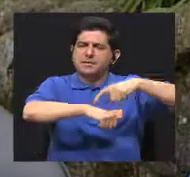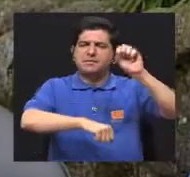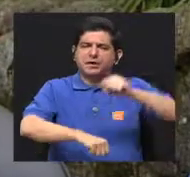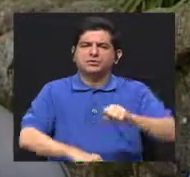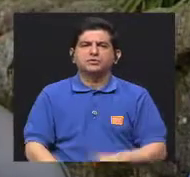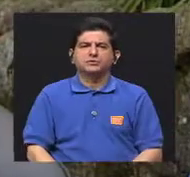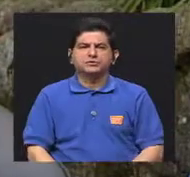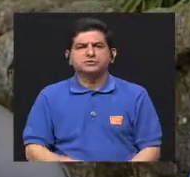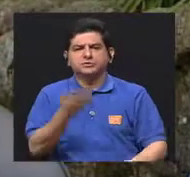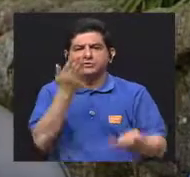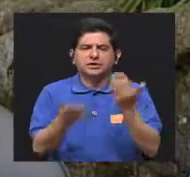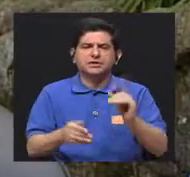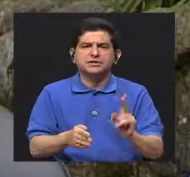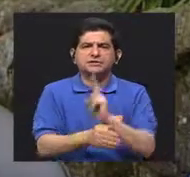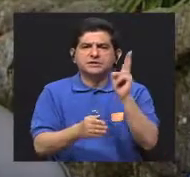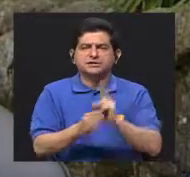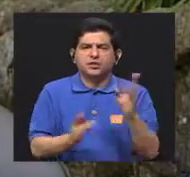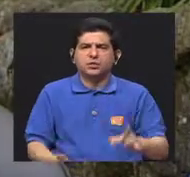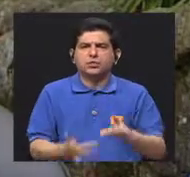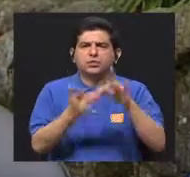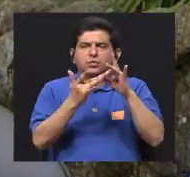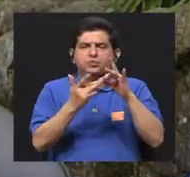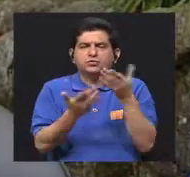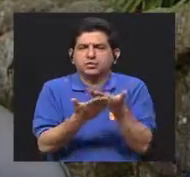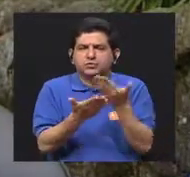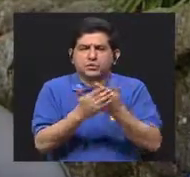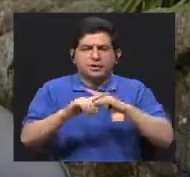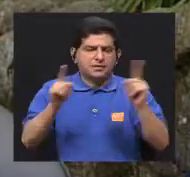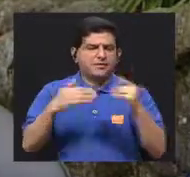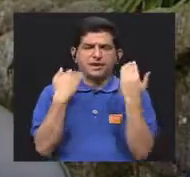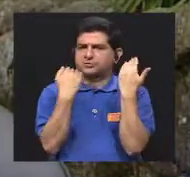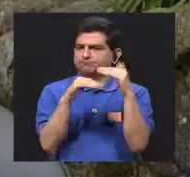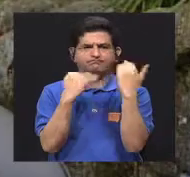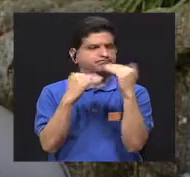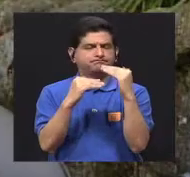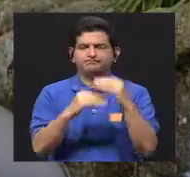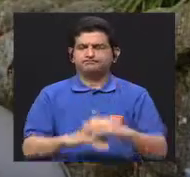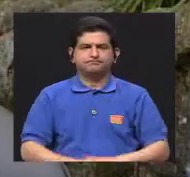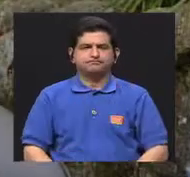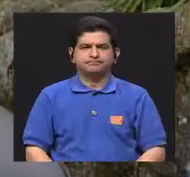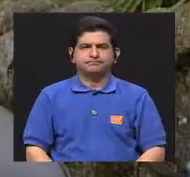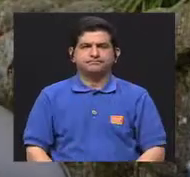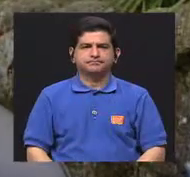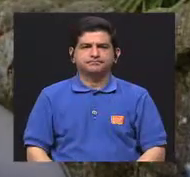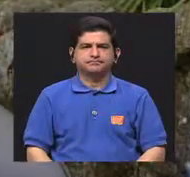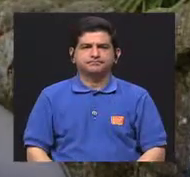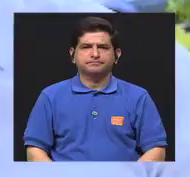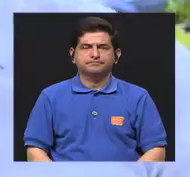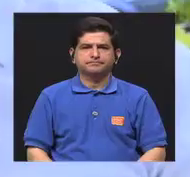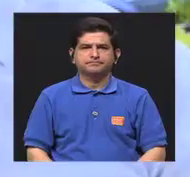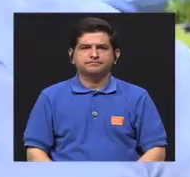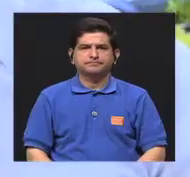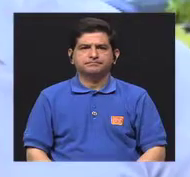Inicialmente, sí se va a probar en algunos usos particulares, pero no va a estar limitado a eso. Claro.